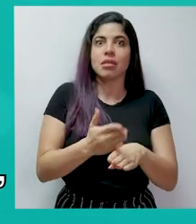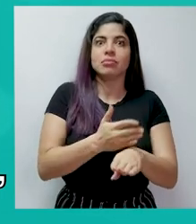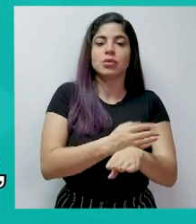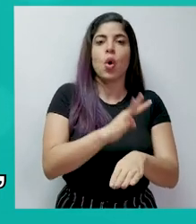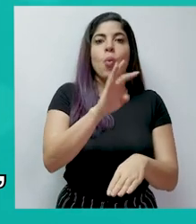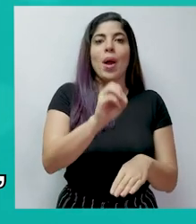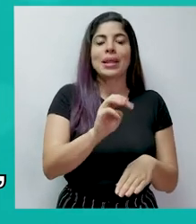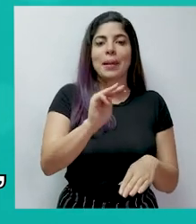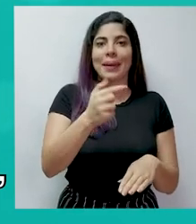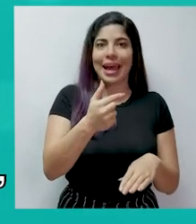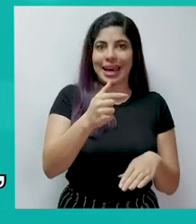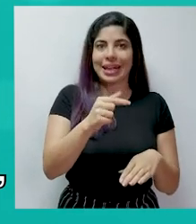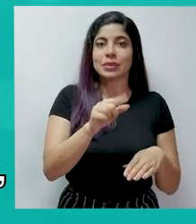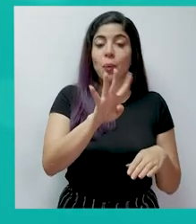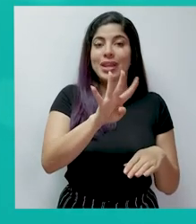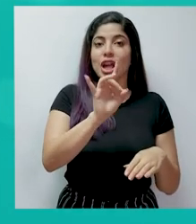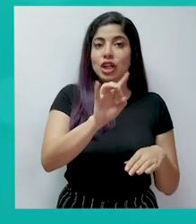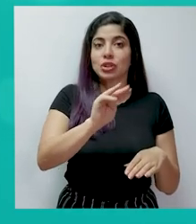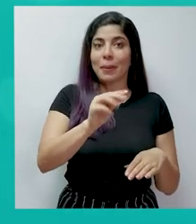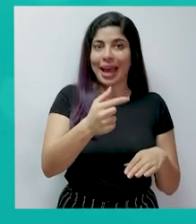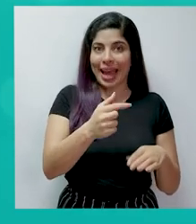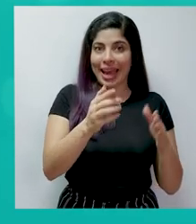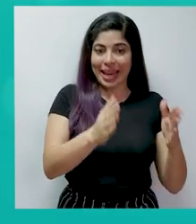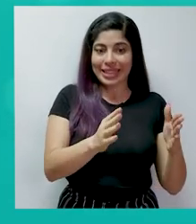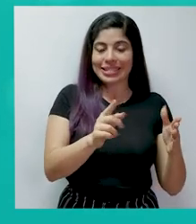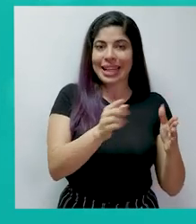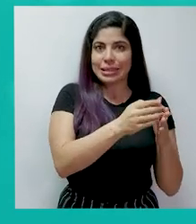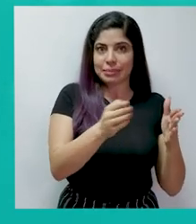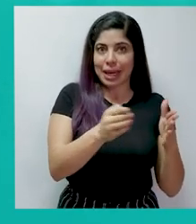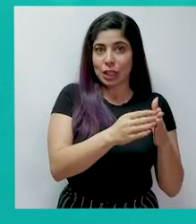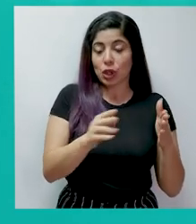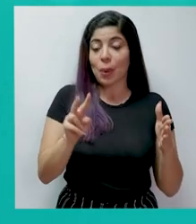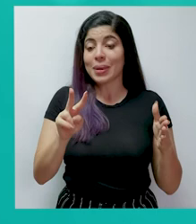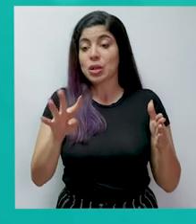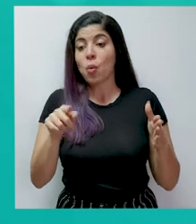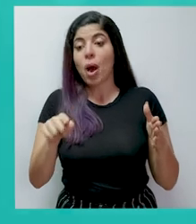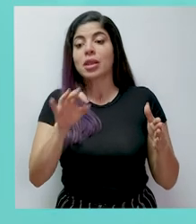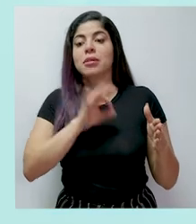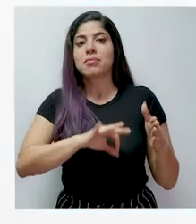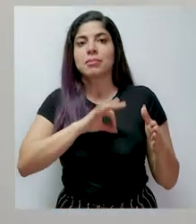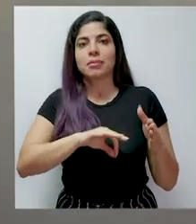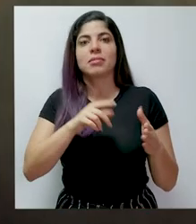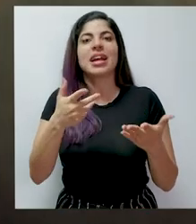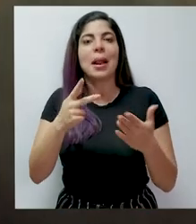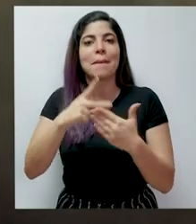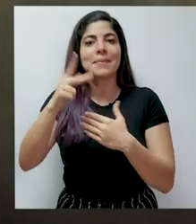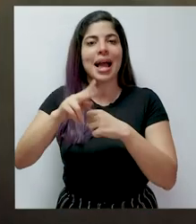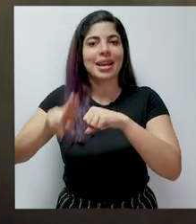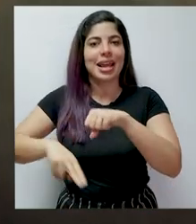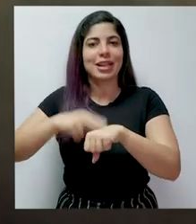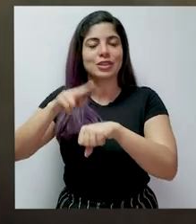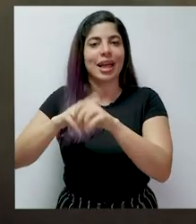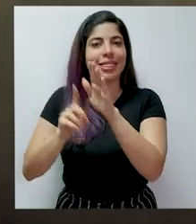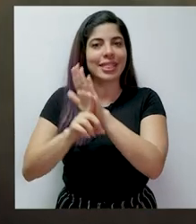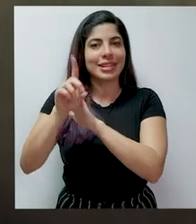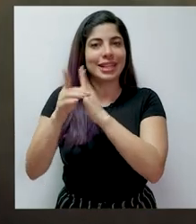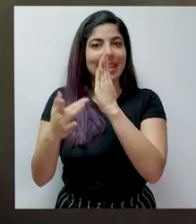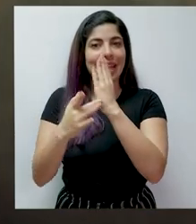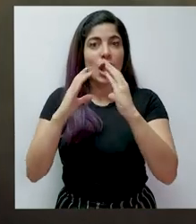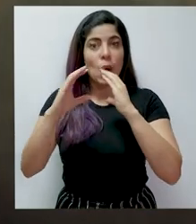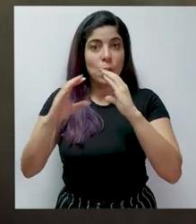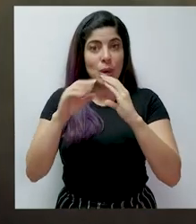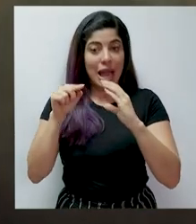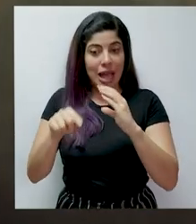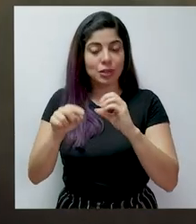recuperar 48 MHz de espectro, de los cuales 24 nos permitirán cumplir con el compromiso definido en el Plan Nacional de